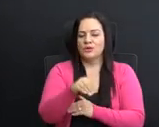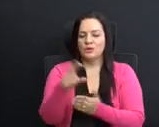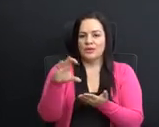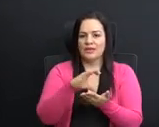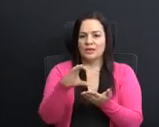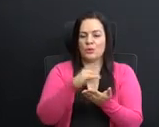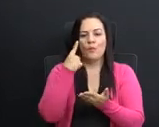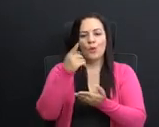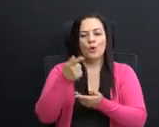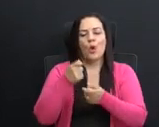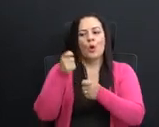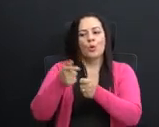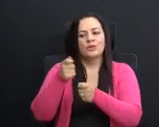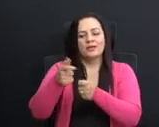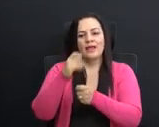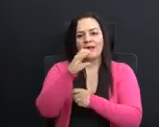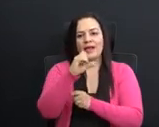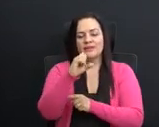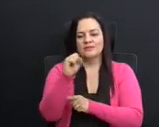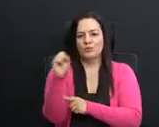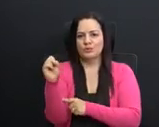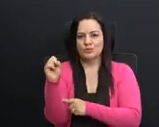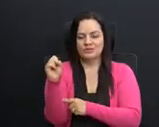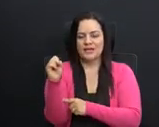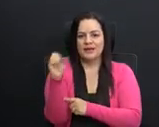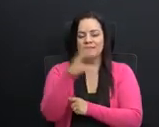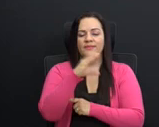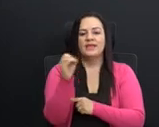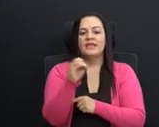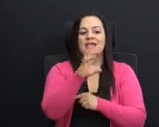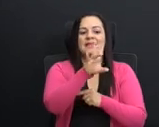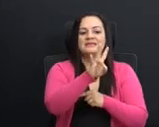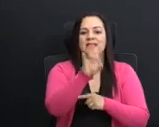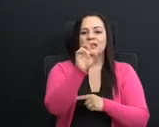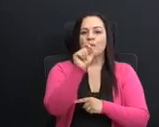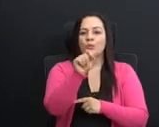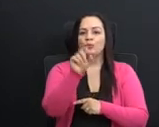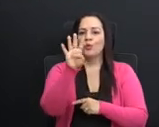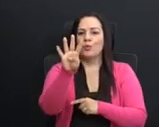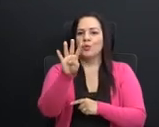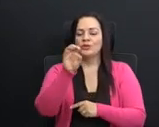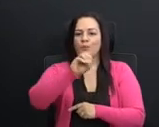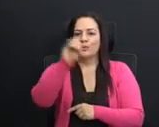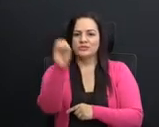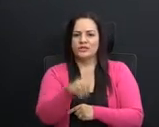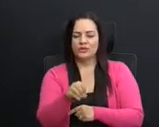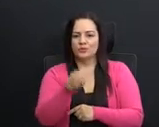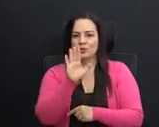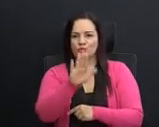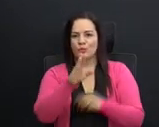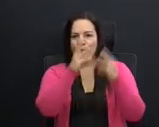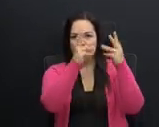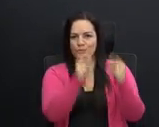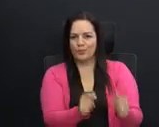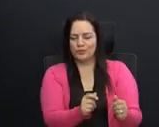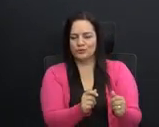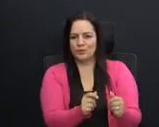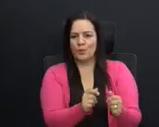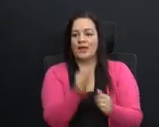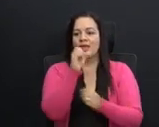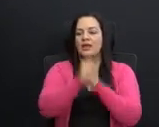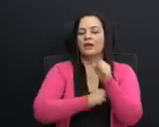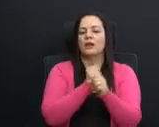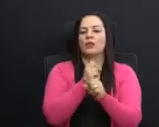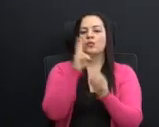por contribuciones a la caja costarricense del seguro social y el 7.4 por ciento de su presupuesto. En el